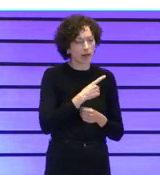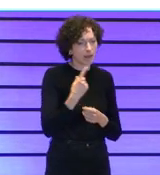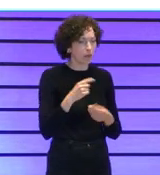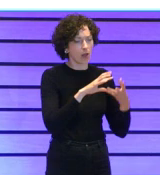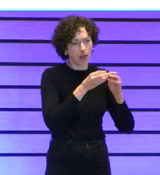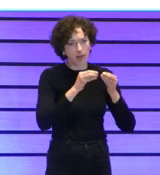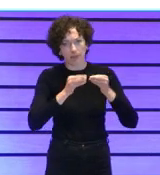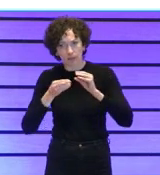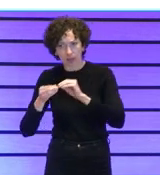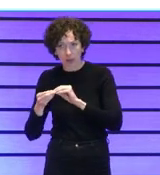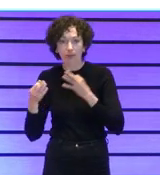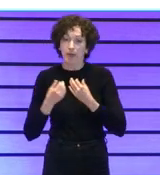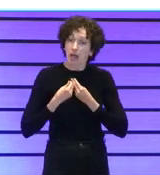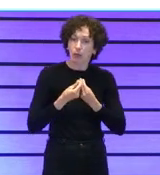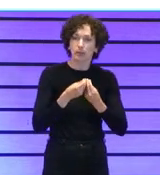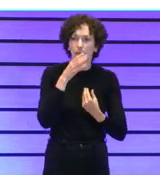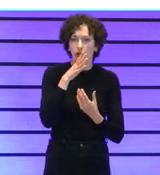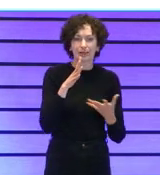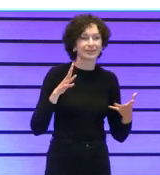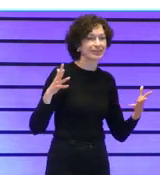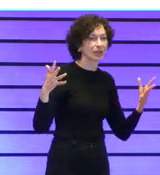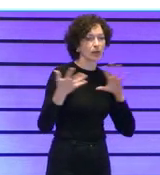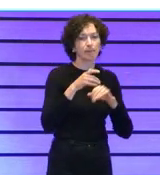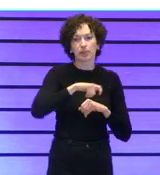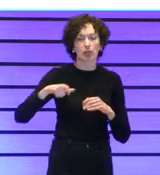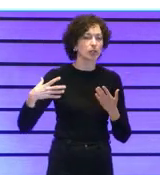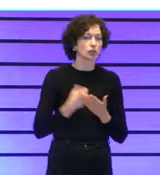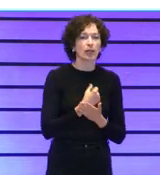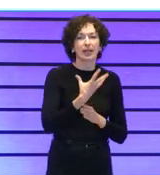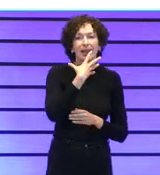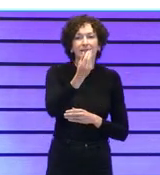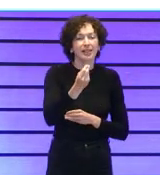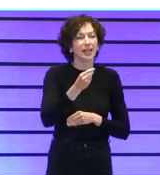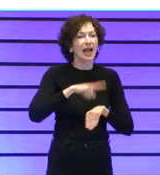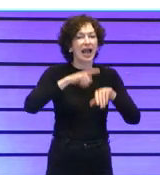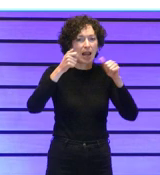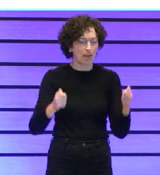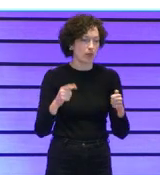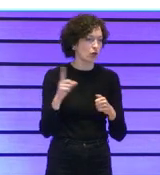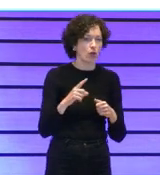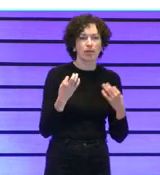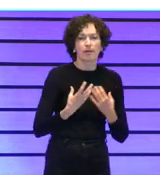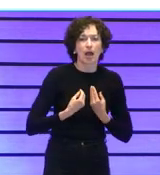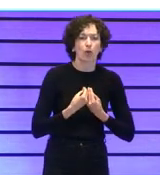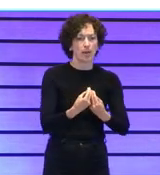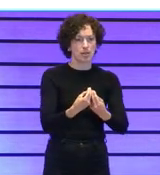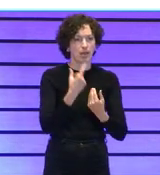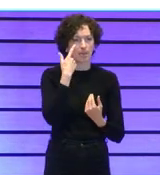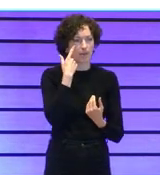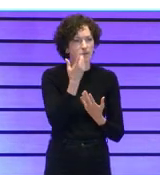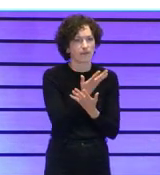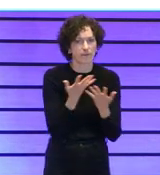hay que acompañar porque las transformaciones no las no tiene que entenderlas todo el mundo a la primera entonces hay que estar acompañando para llevar